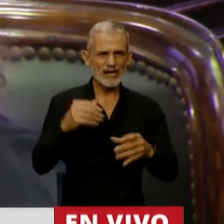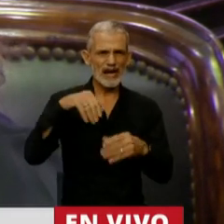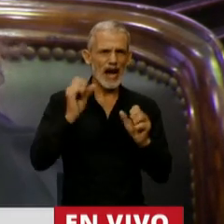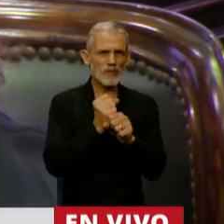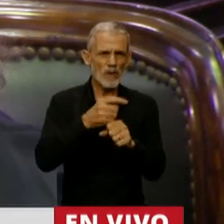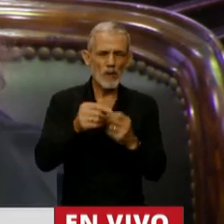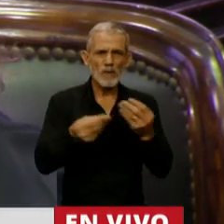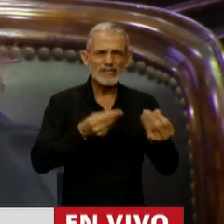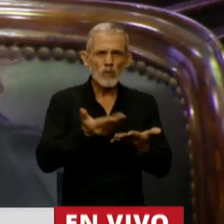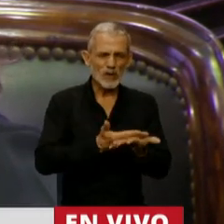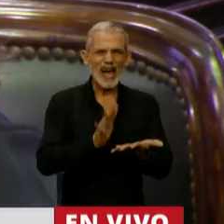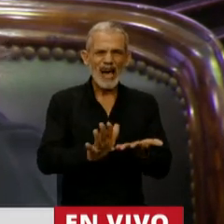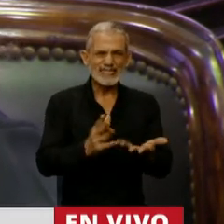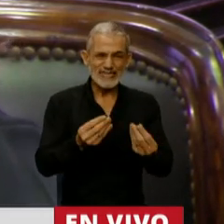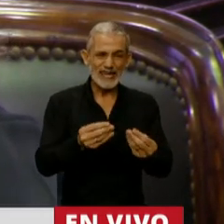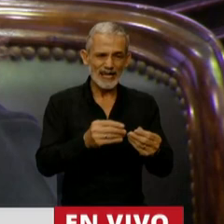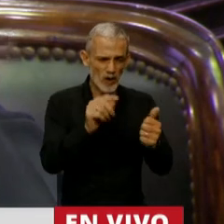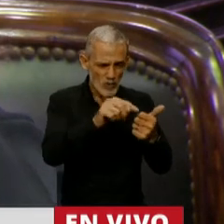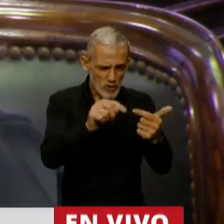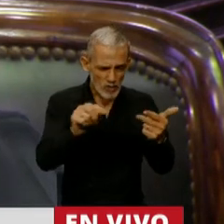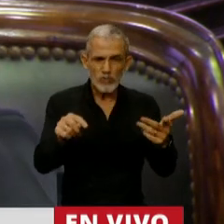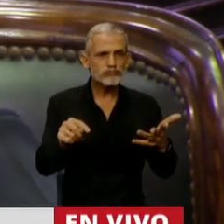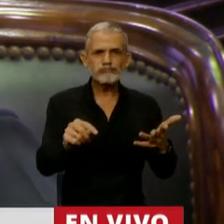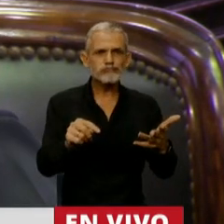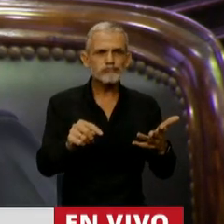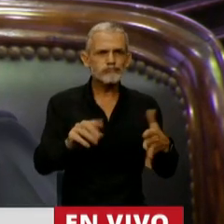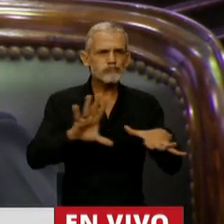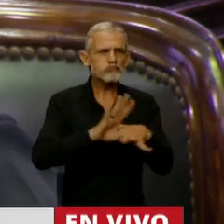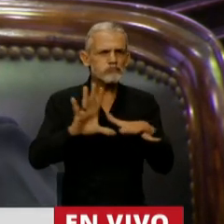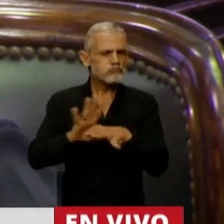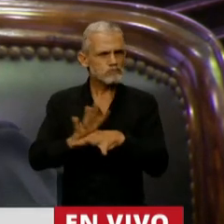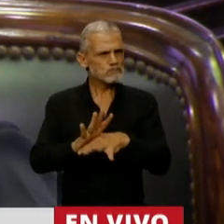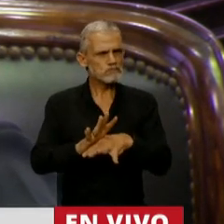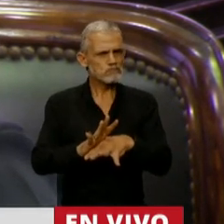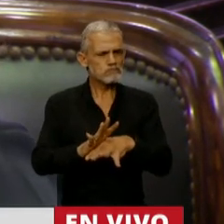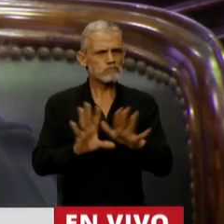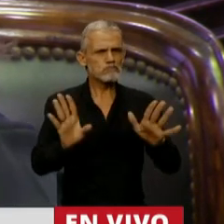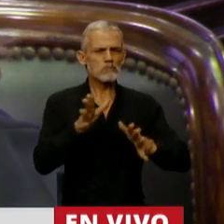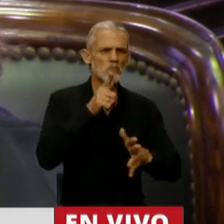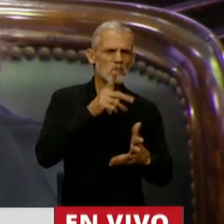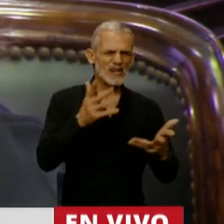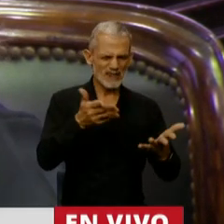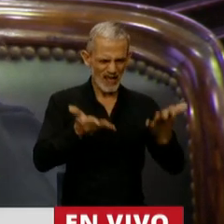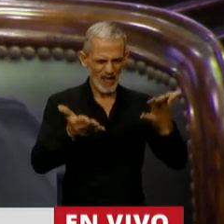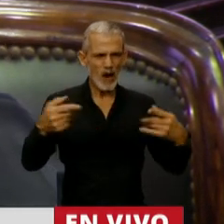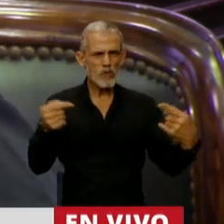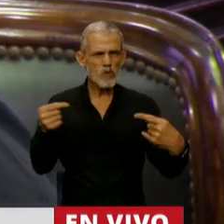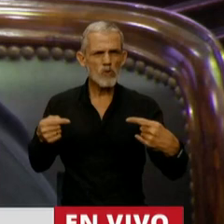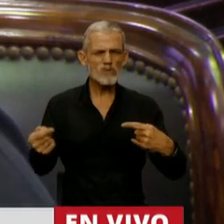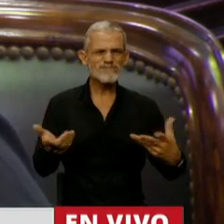presupuesto en que las variables no son razonables, que son absolutamente inconsistentes.